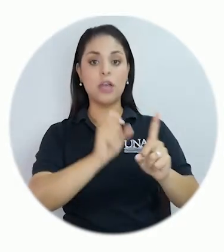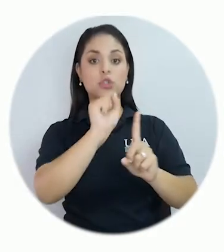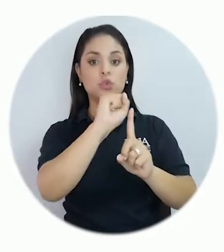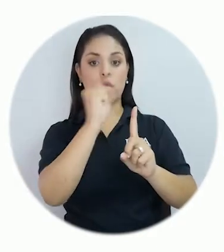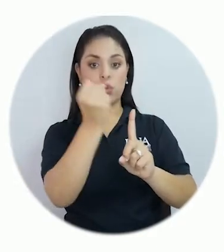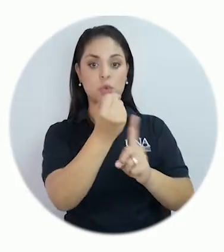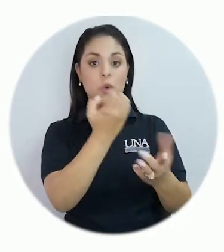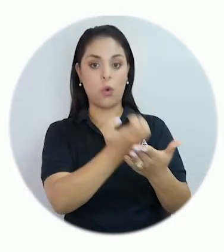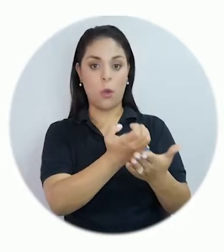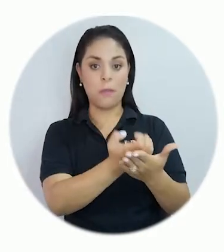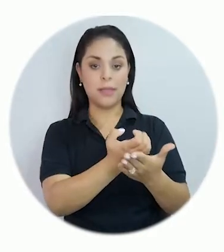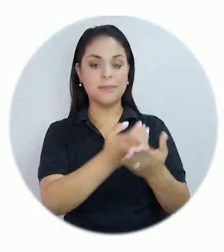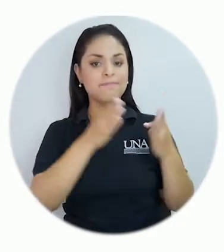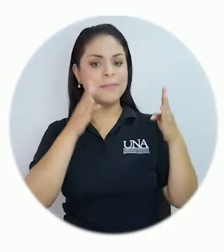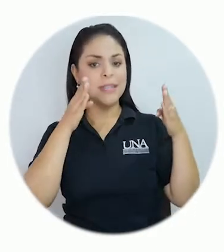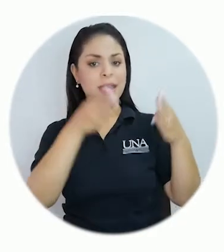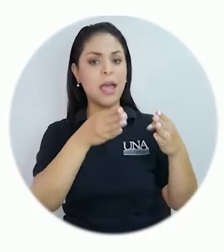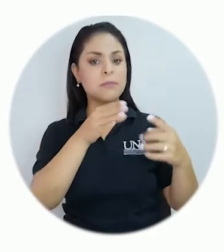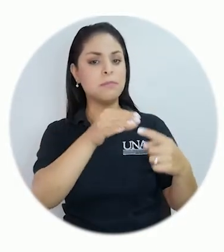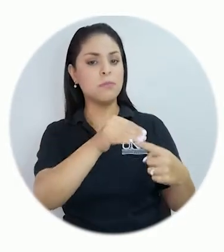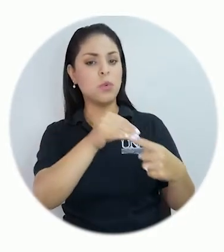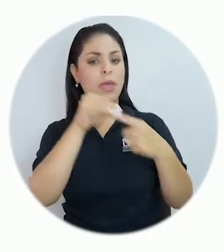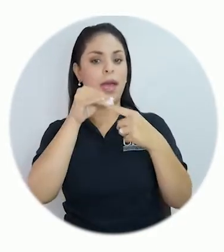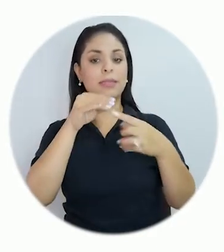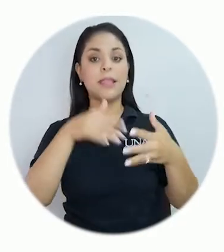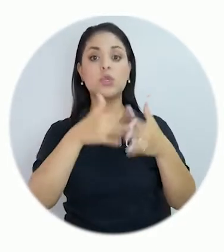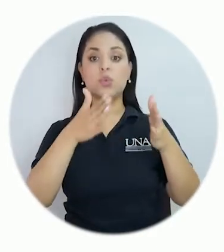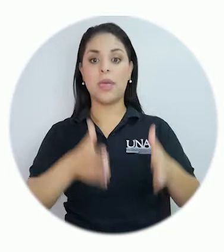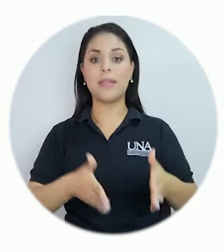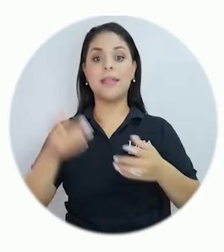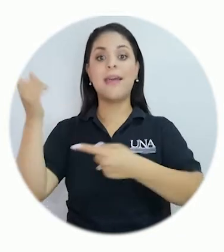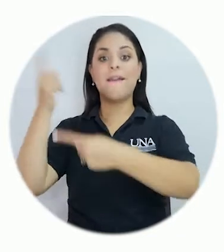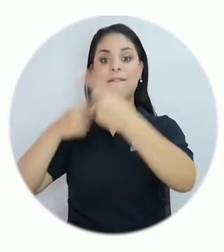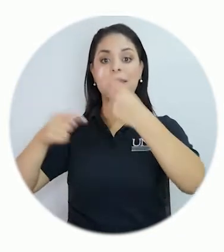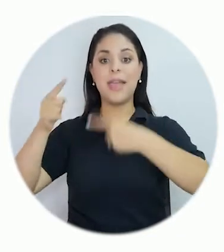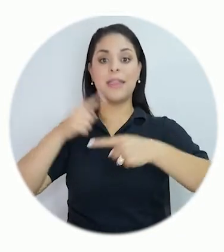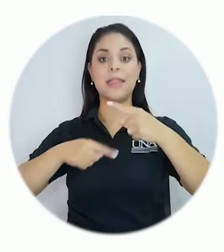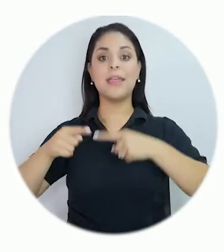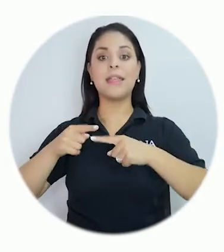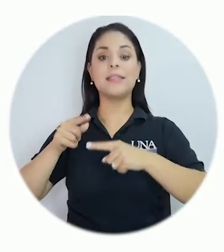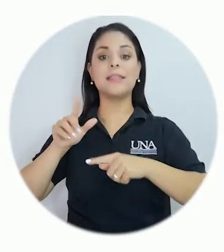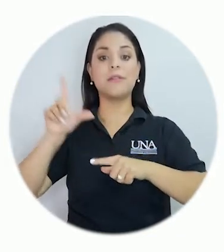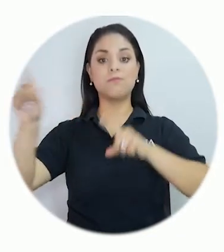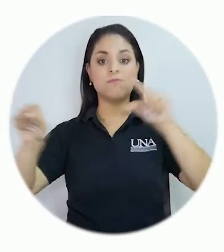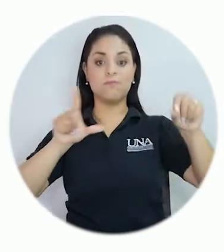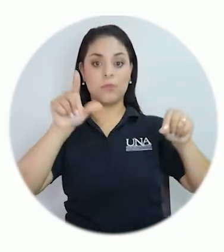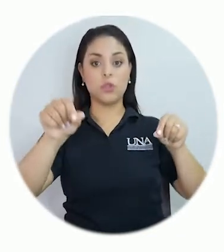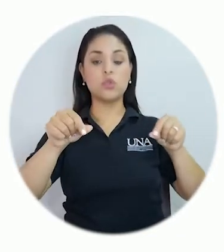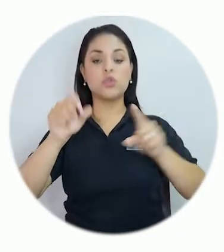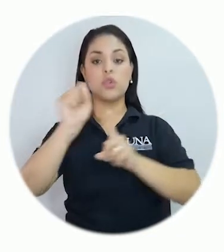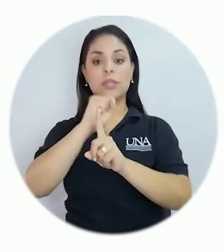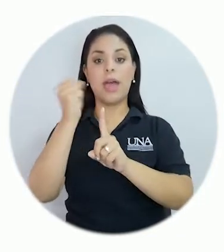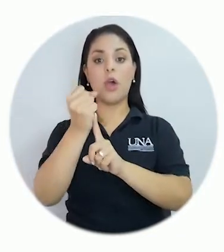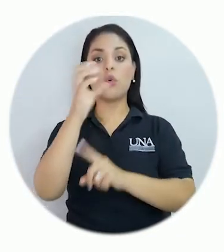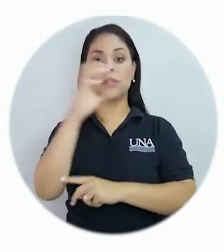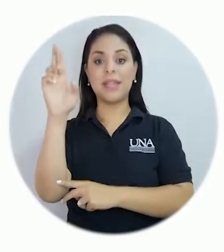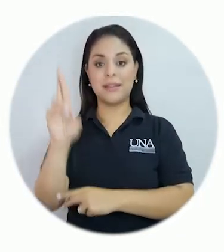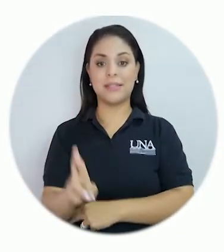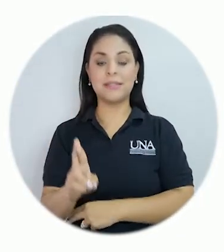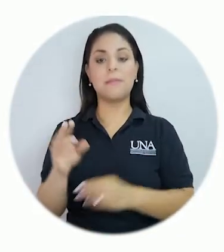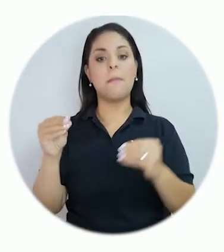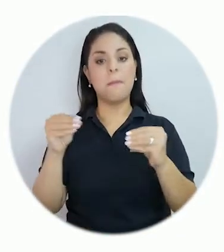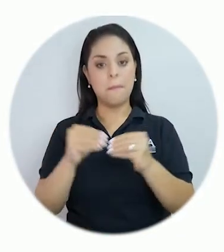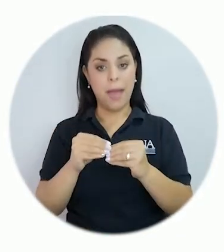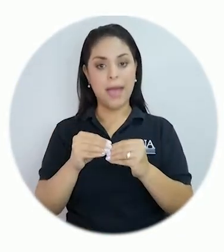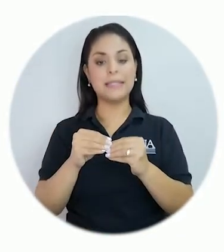socioeconómicas, dirigidas con prioridad a estudiantes que proceden de los sectores de la sociedad costarricense con las